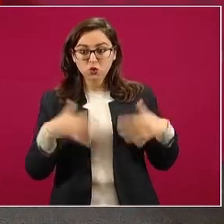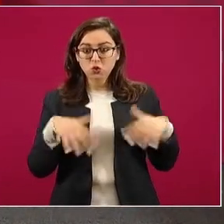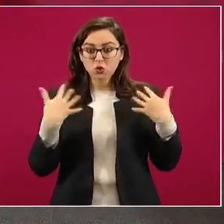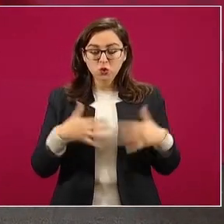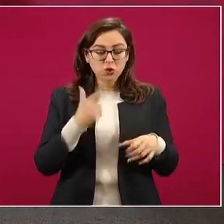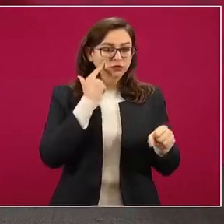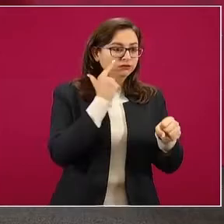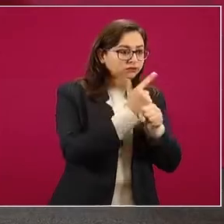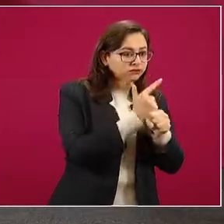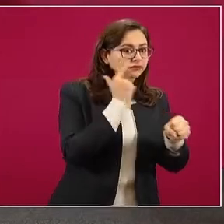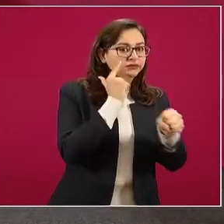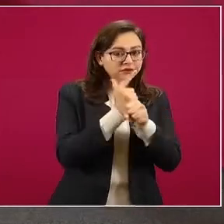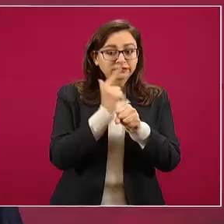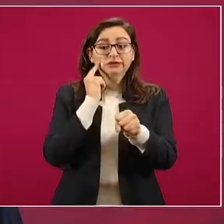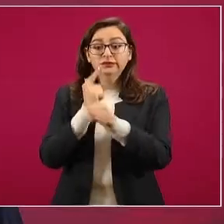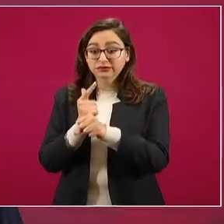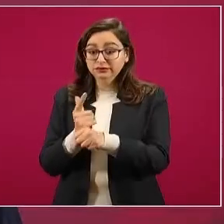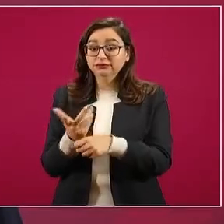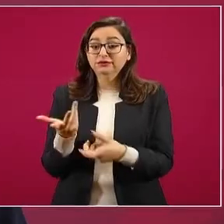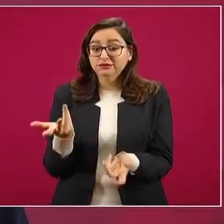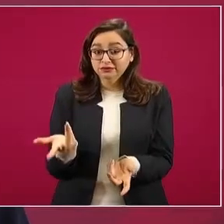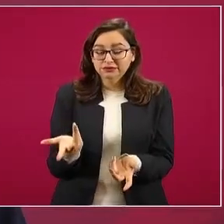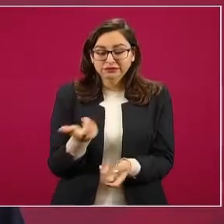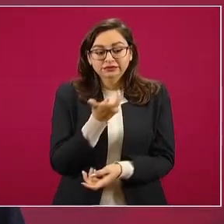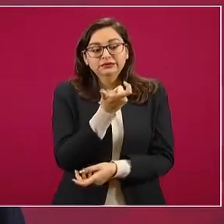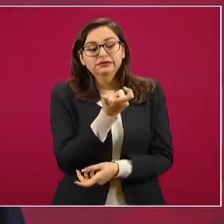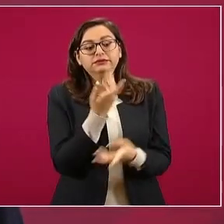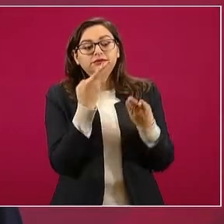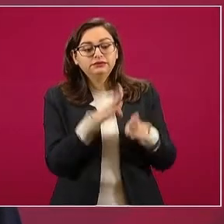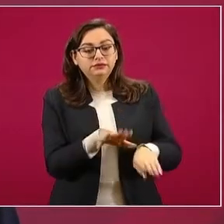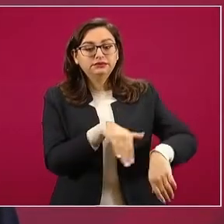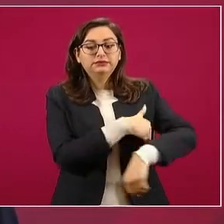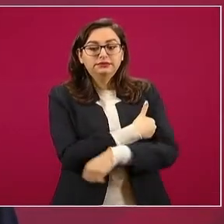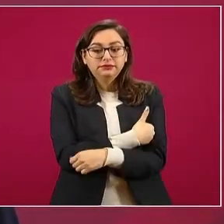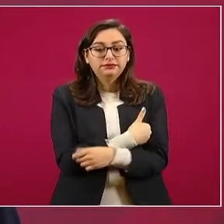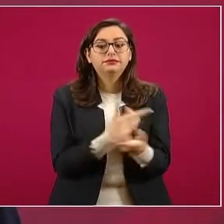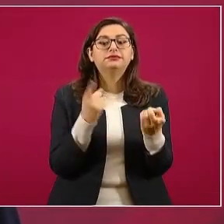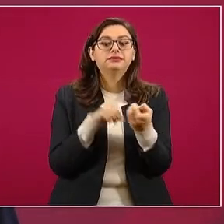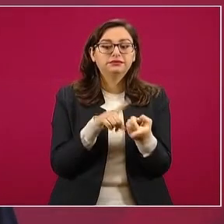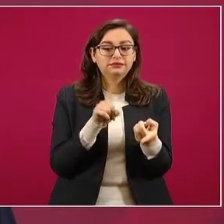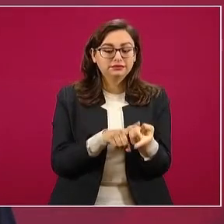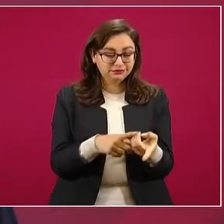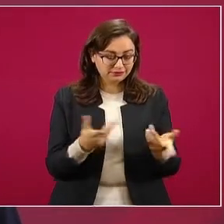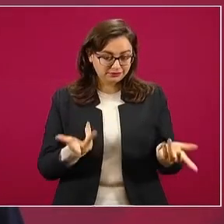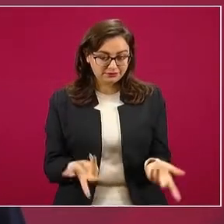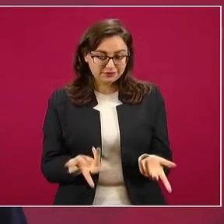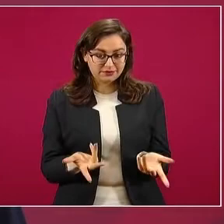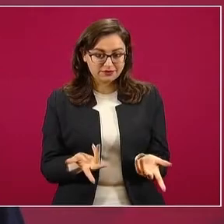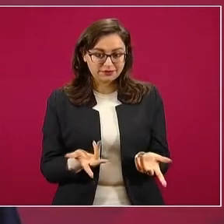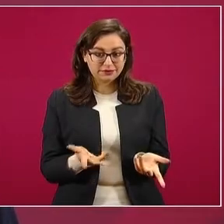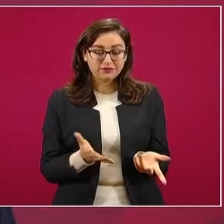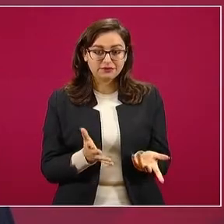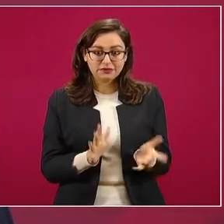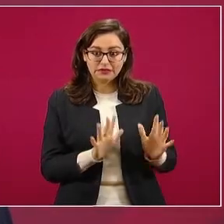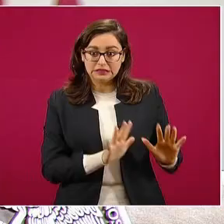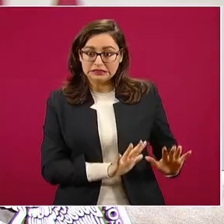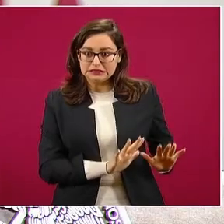descubriendo dónde guardaban el dinero, dónde lo tenían